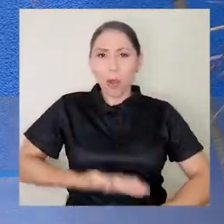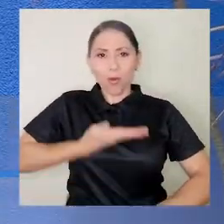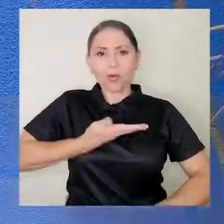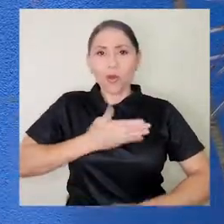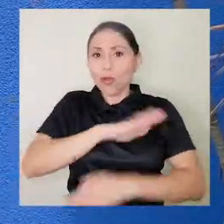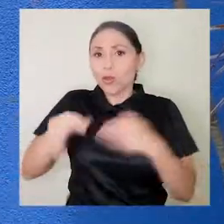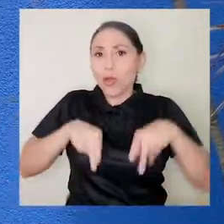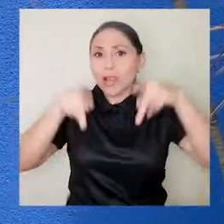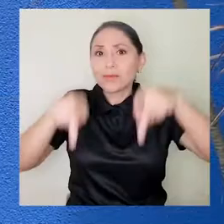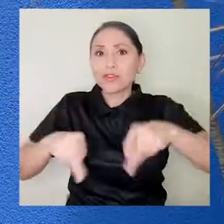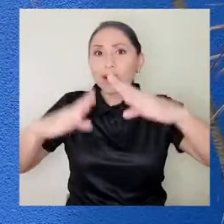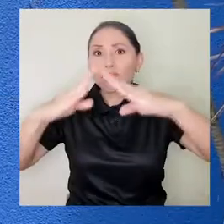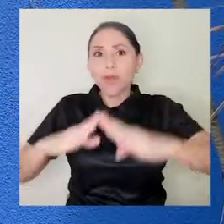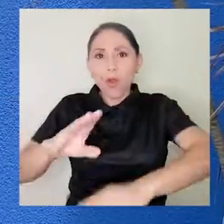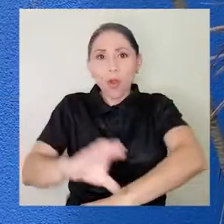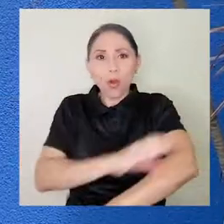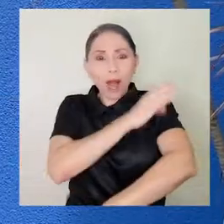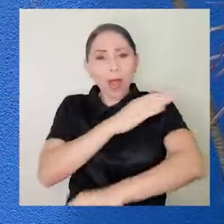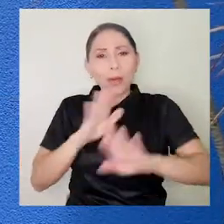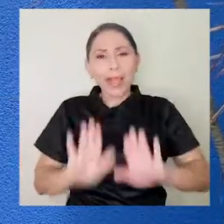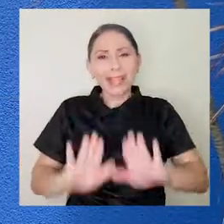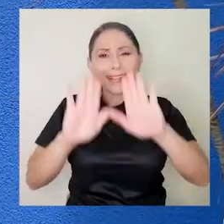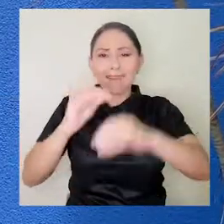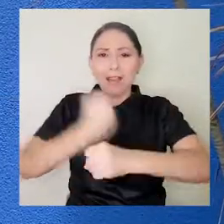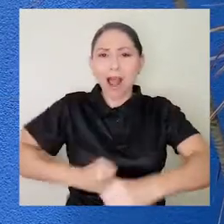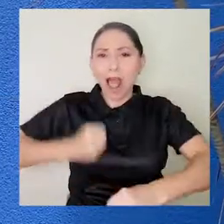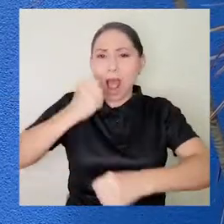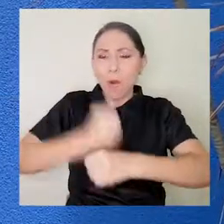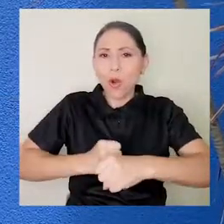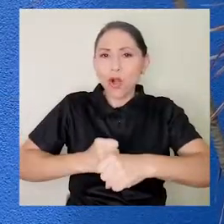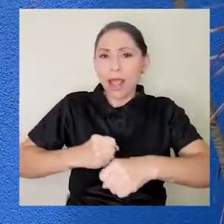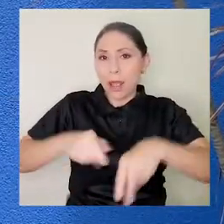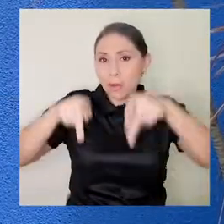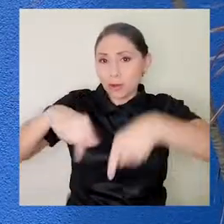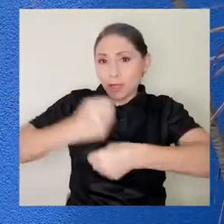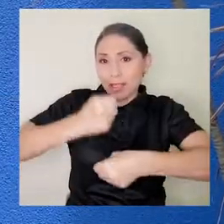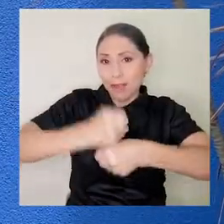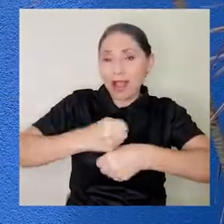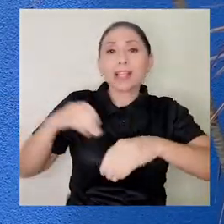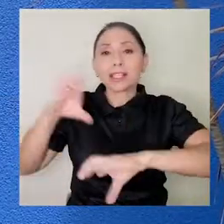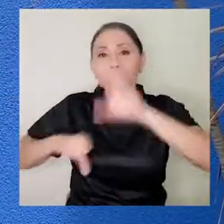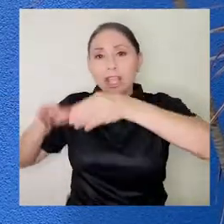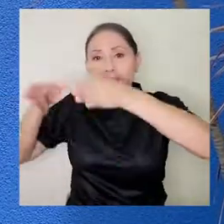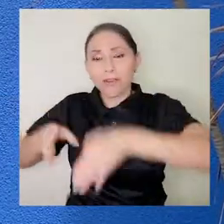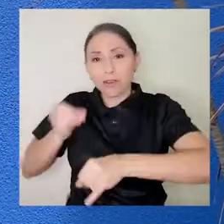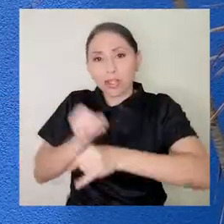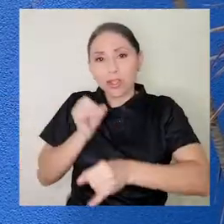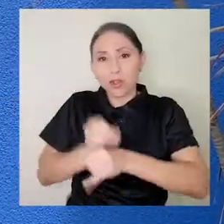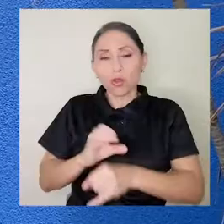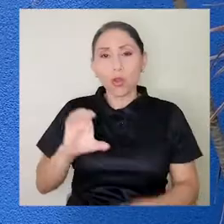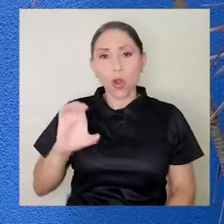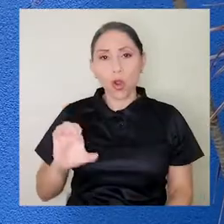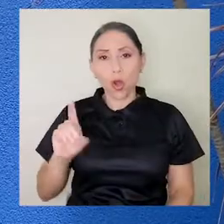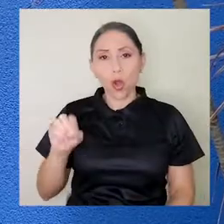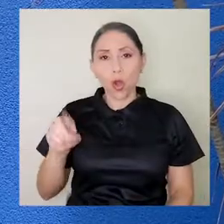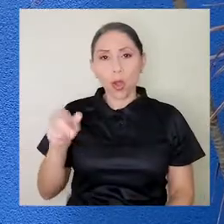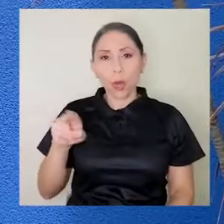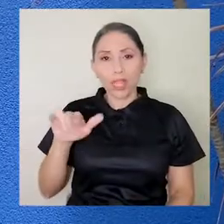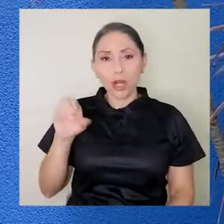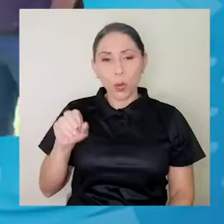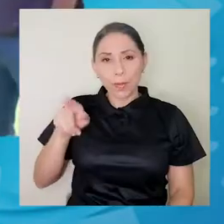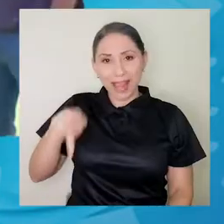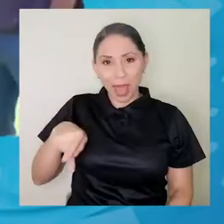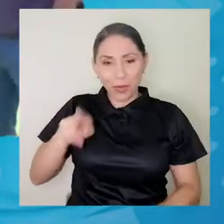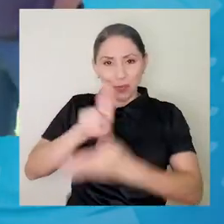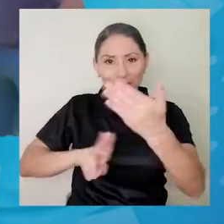coronadeños por la excelente labor que realizan los funcionarios y científicos del Instituto Clodomiro Picado de la Universidad de Costa Rica,